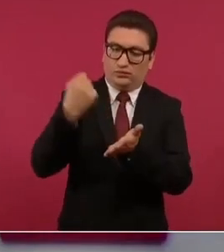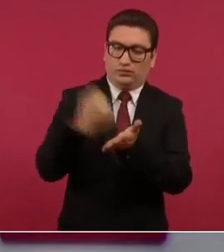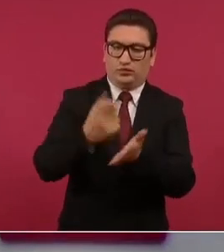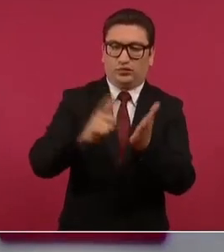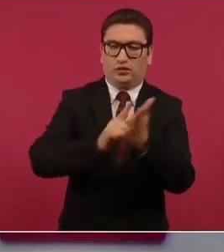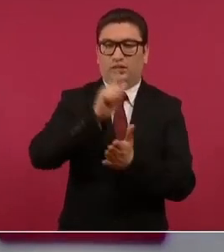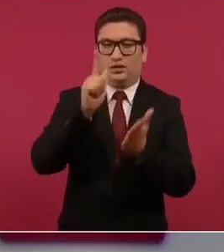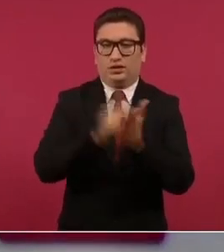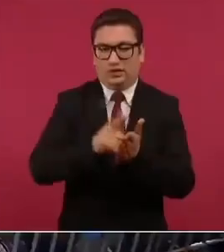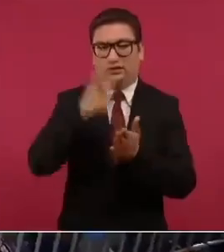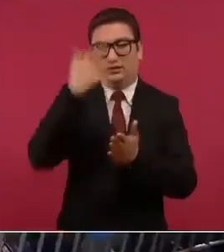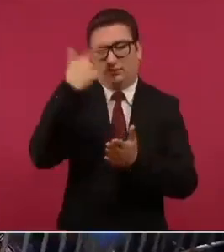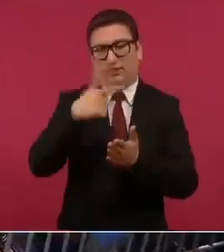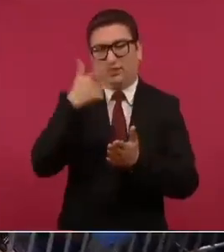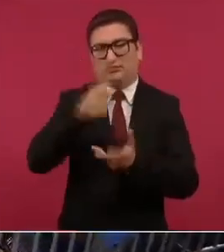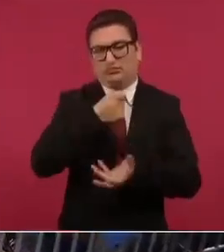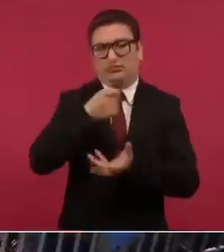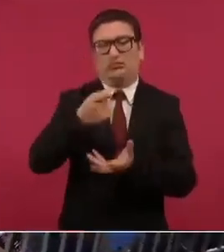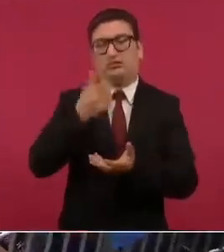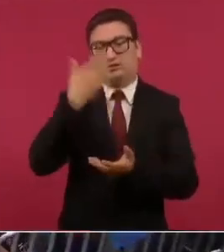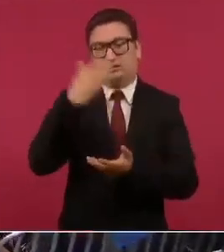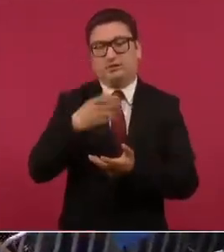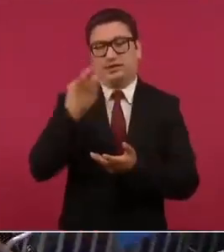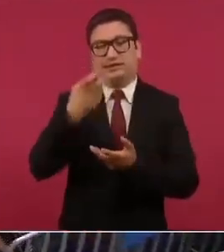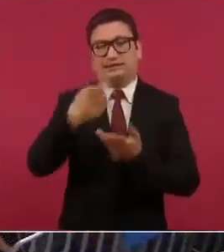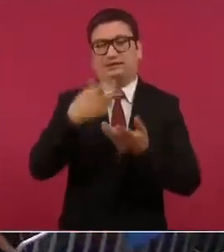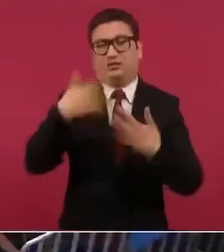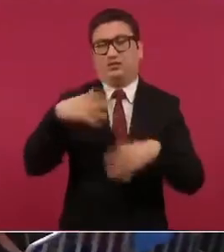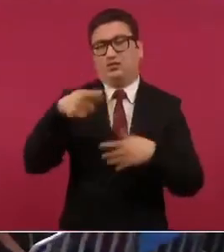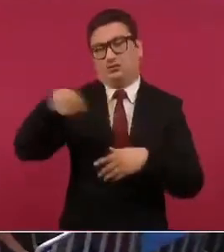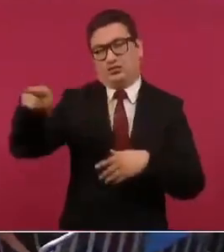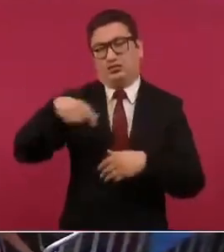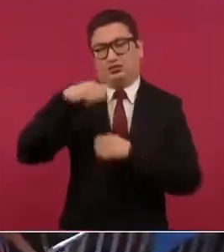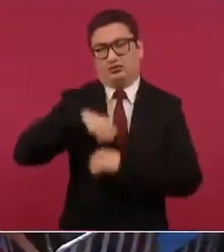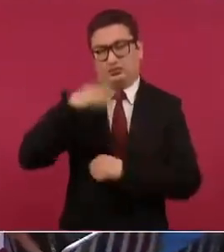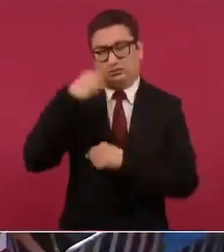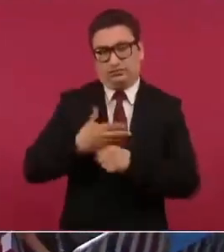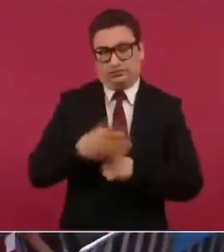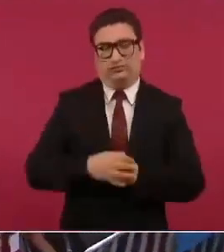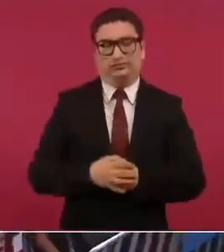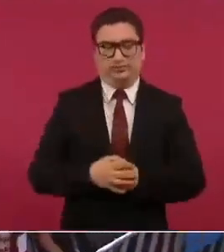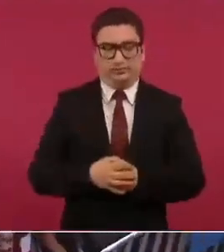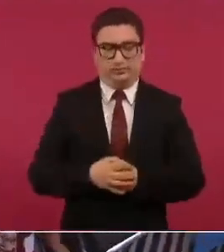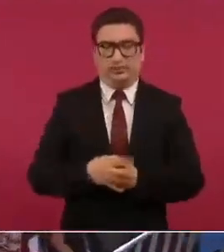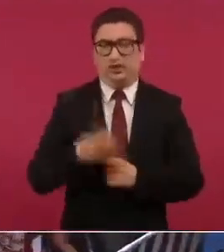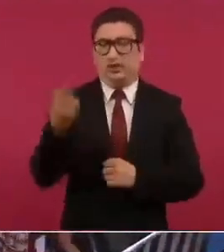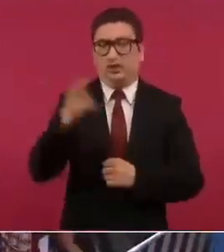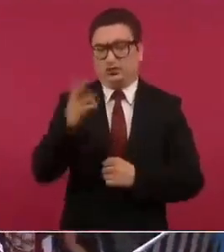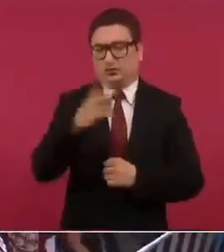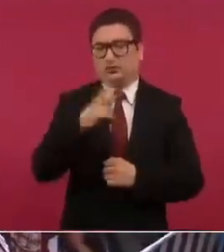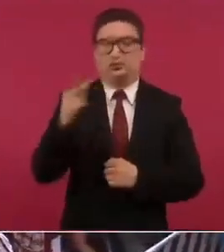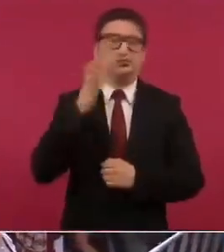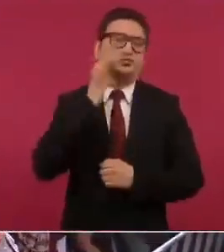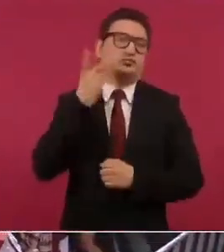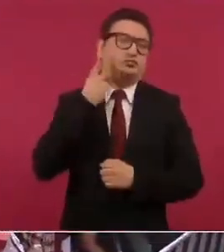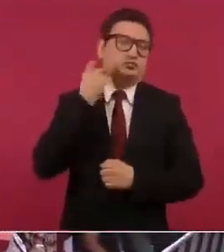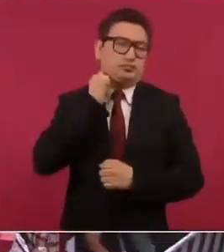ley de ingresos que eso si les corresponde a las dos cámaras